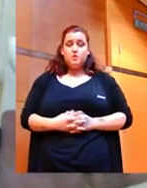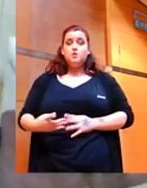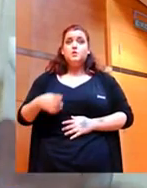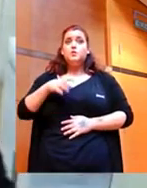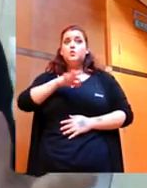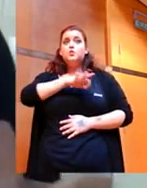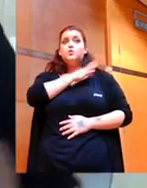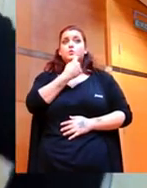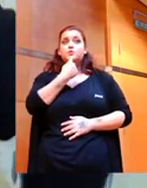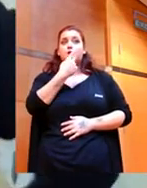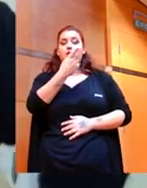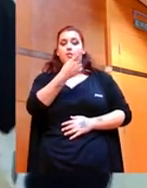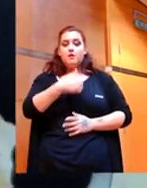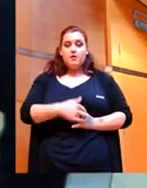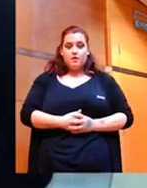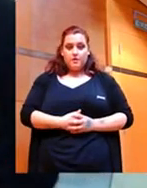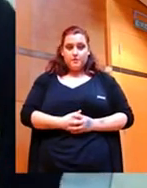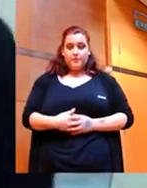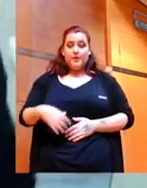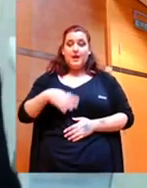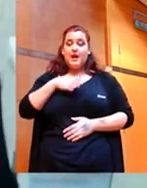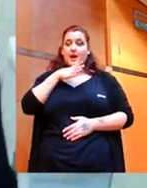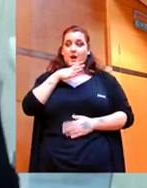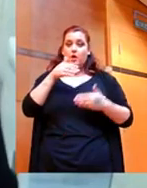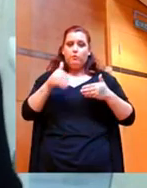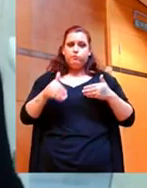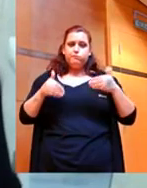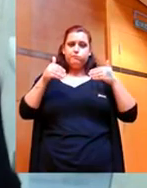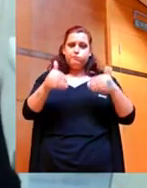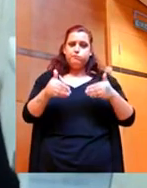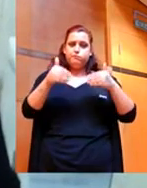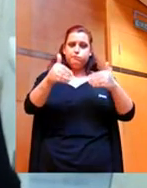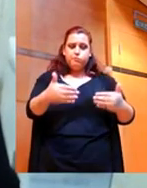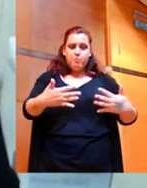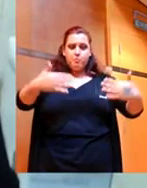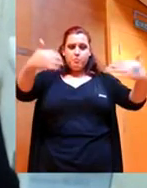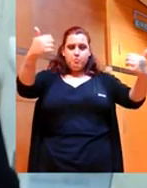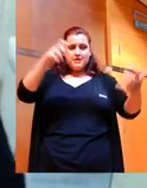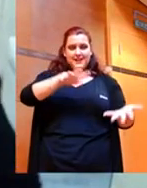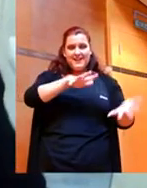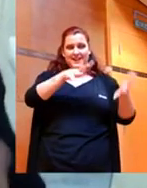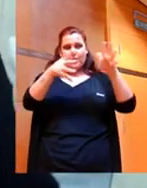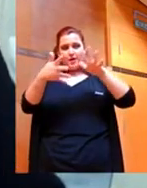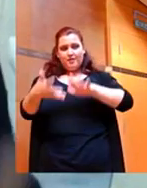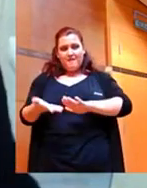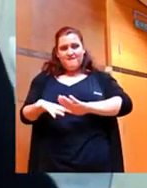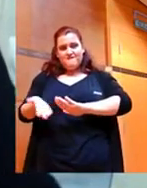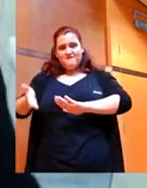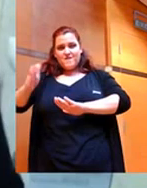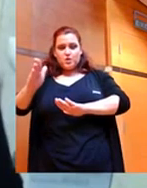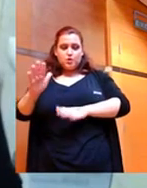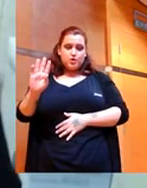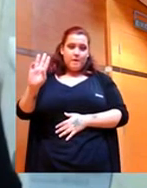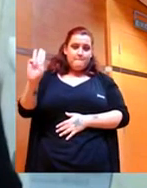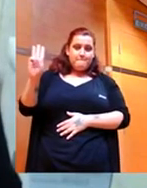se va a tardar más en la ejecución de esta variante sur de Pedralba por todos